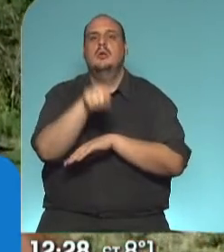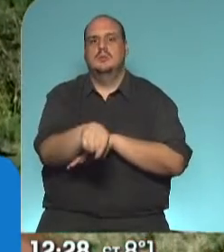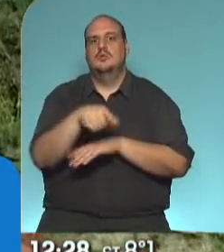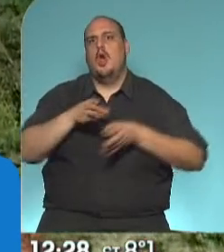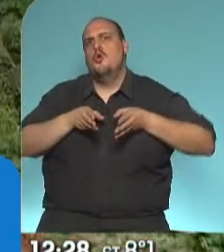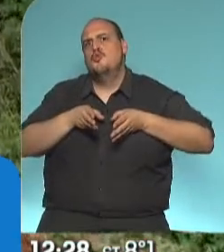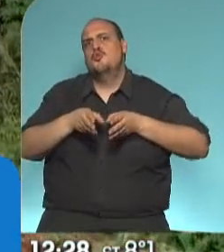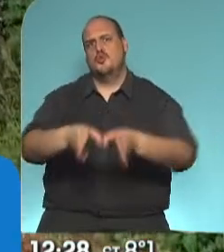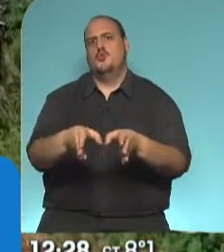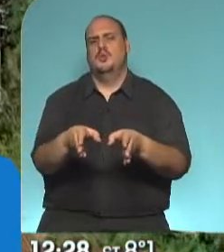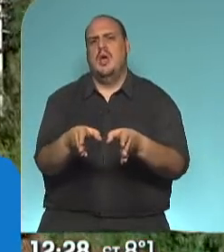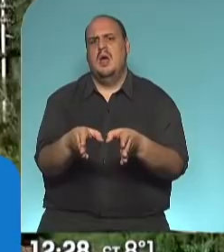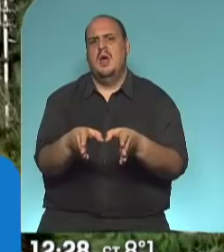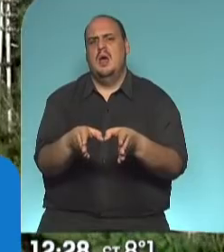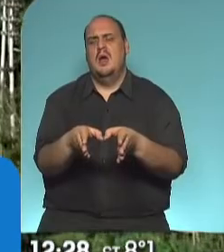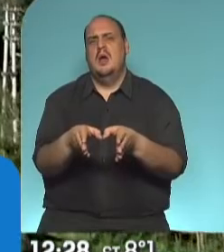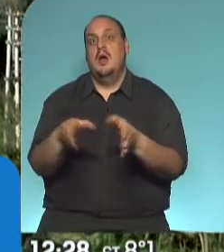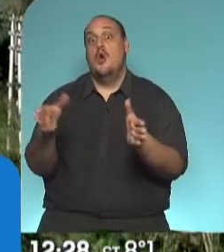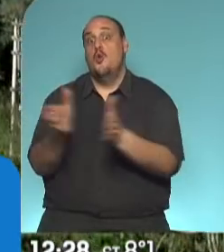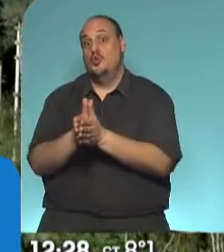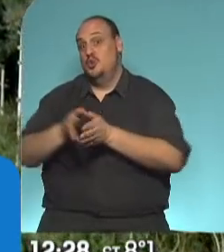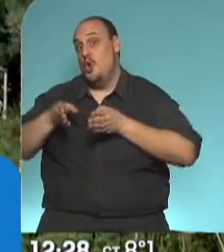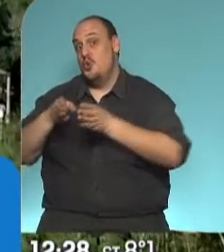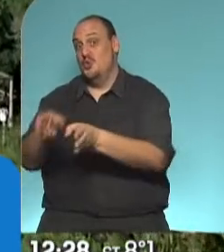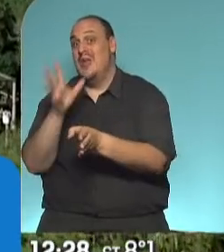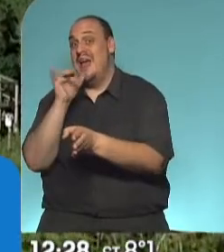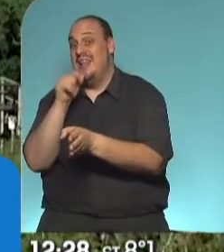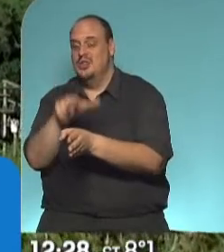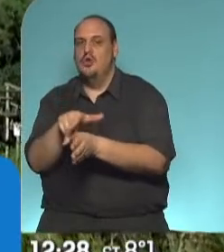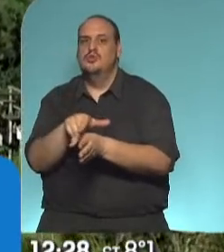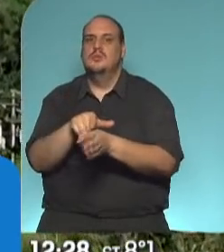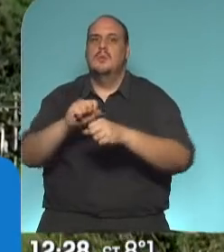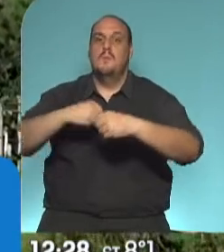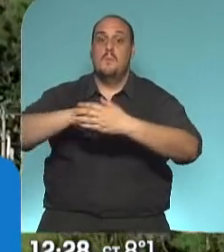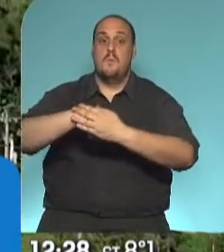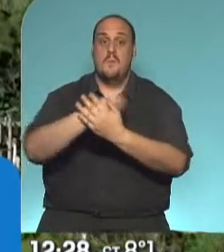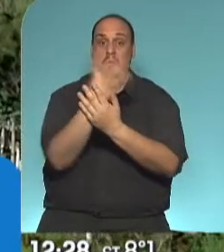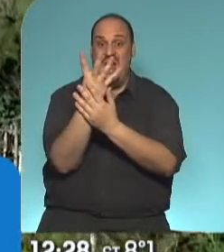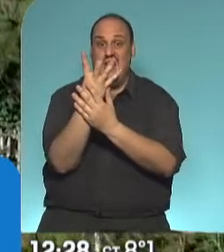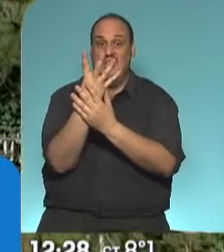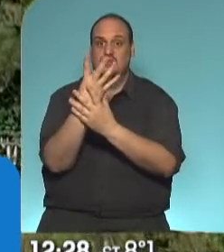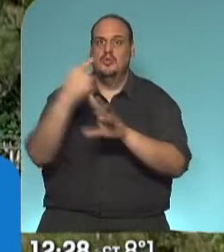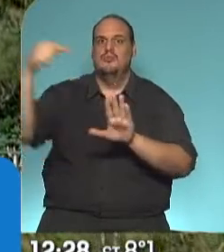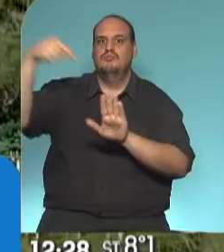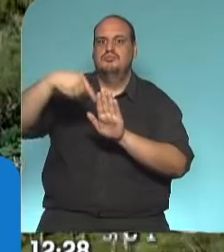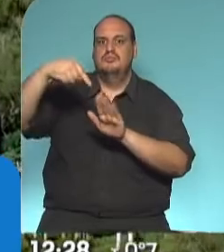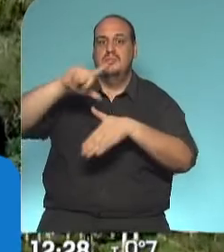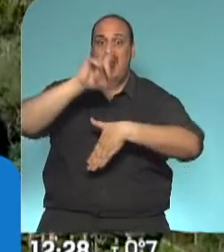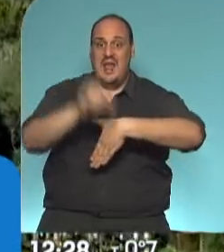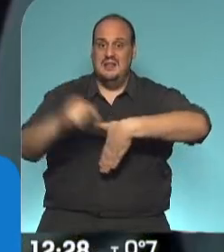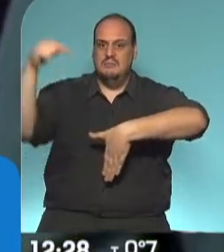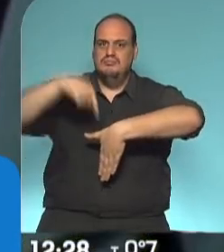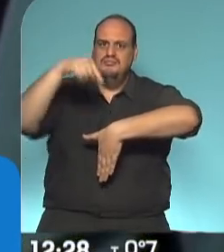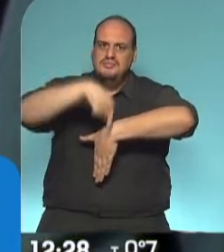prácticamente conjuntamente con la Ruta 14 unen el Mercosur con toda esta zona de la República Argentina.